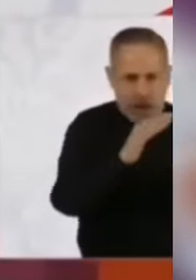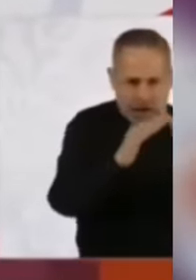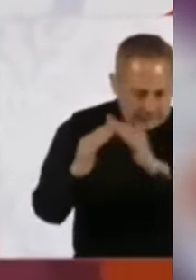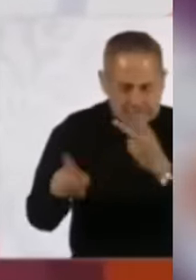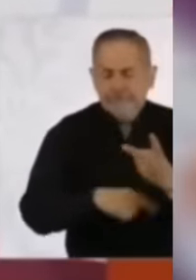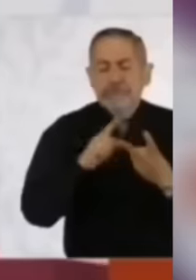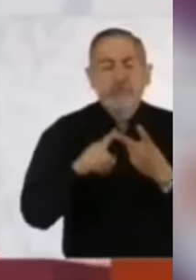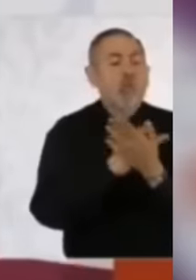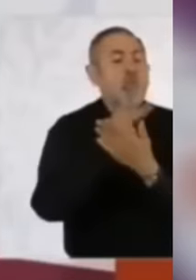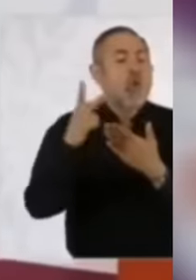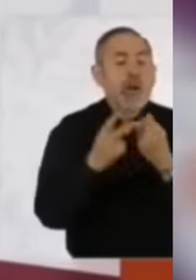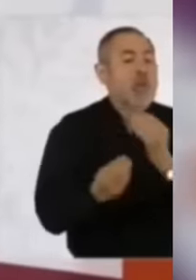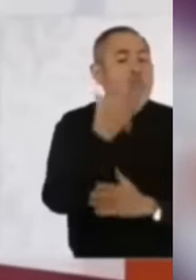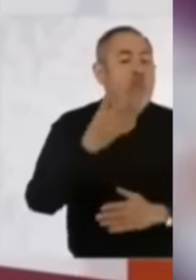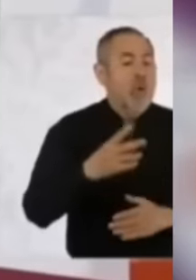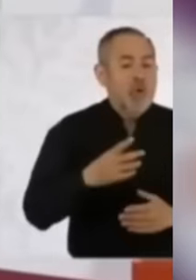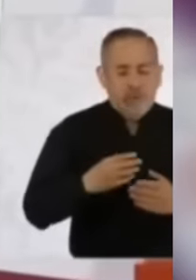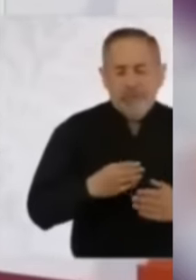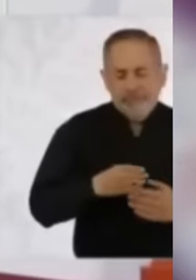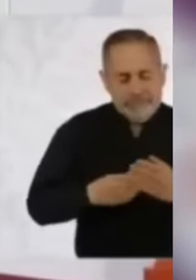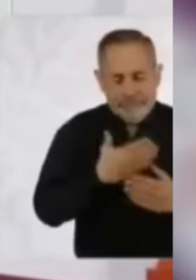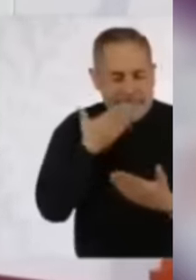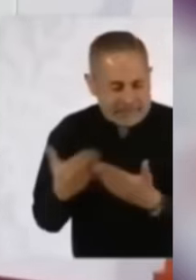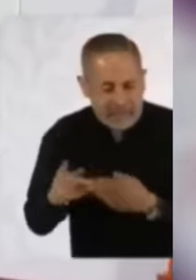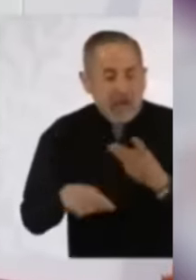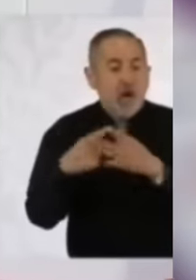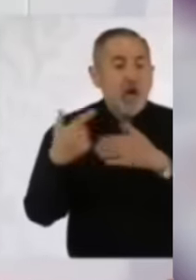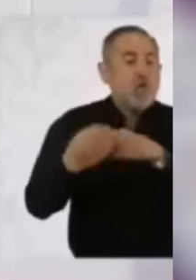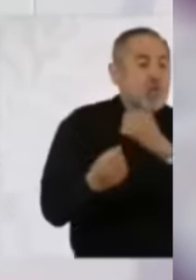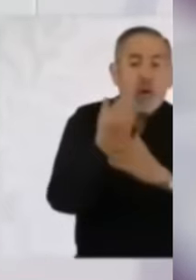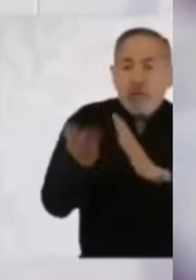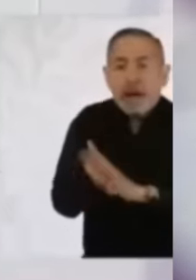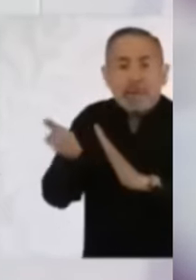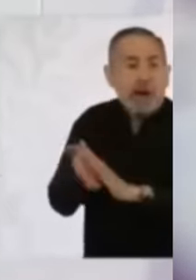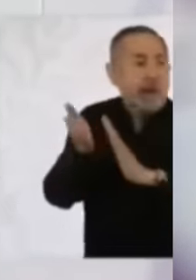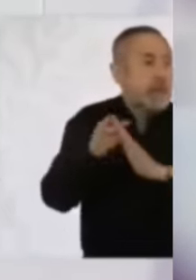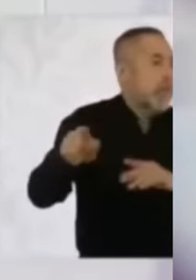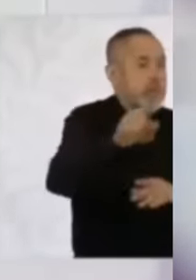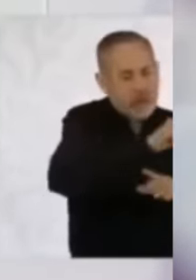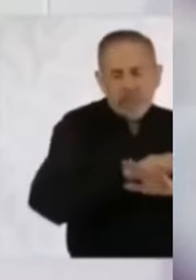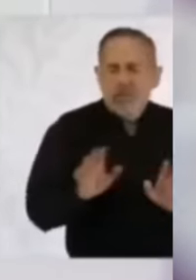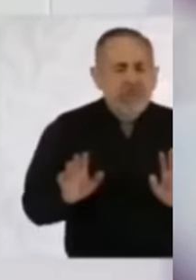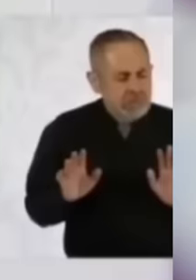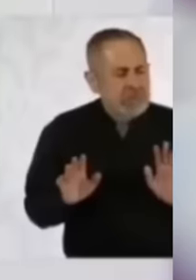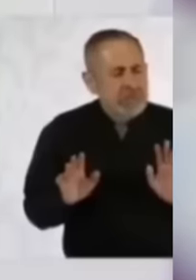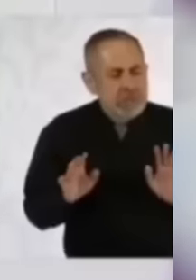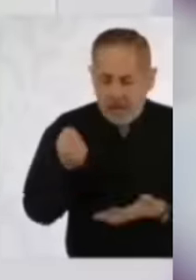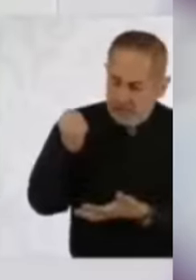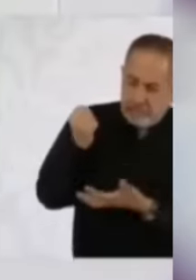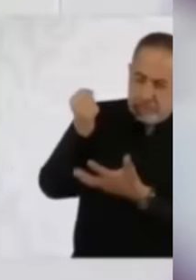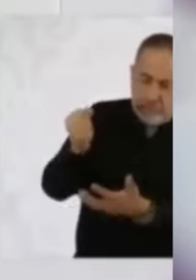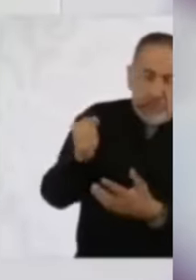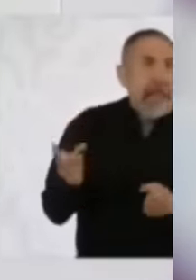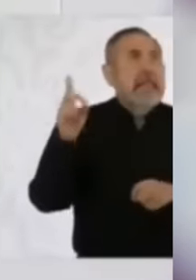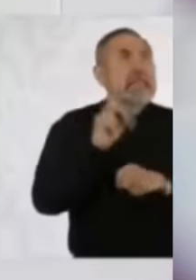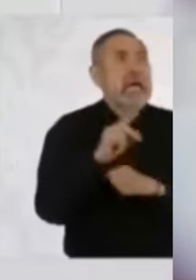programas del bienestar y las obras de infraestructura. Entonces, se está construyendo y una vez que se ha presentado, es el